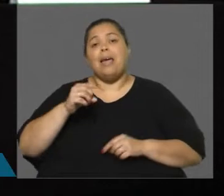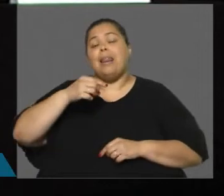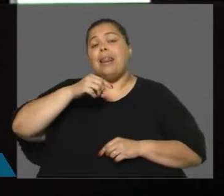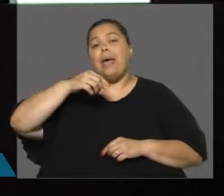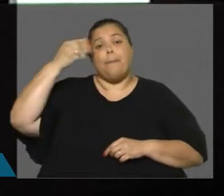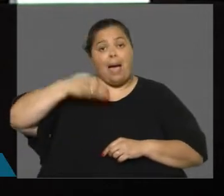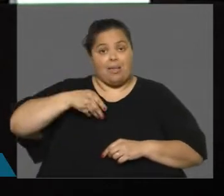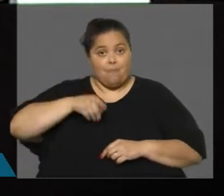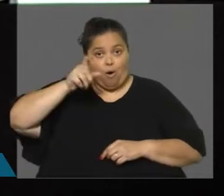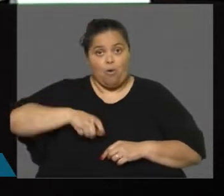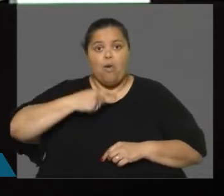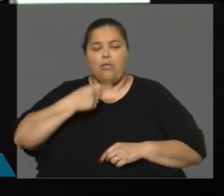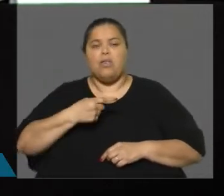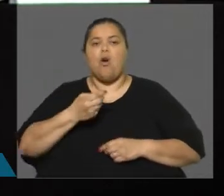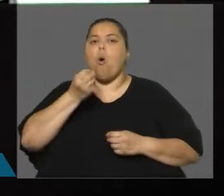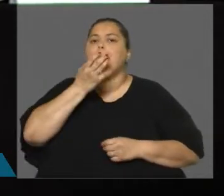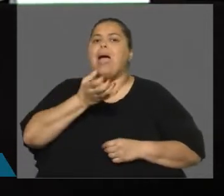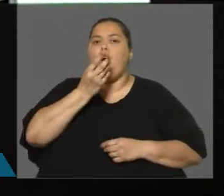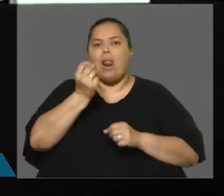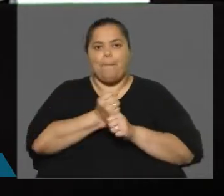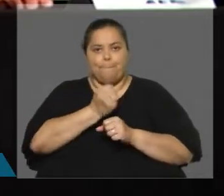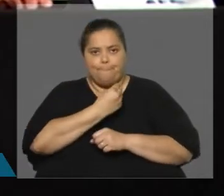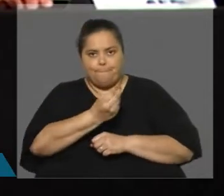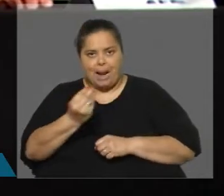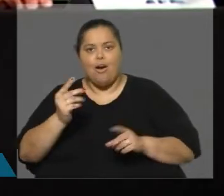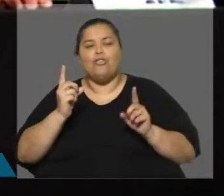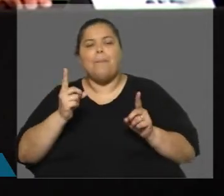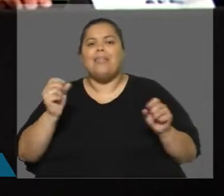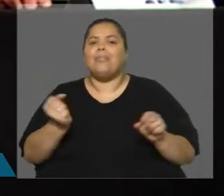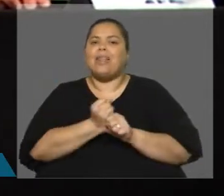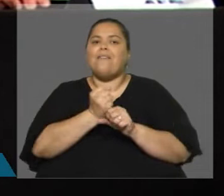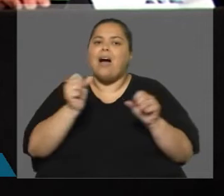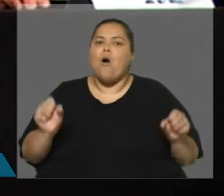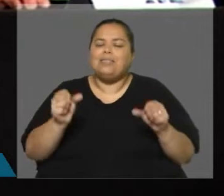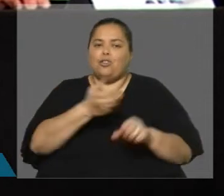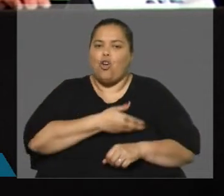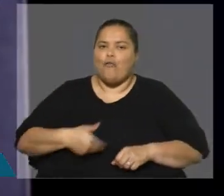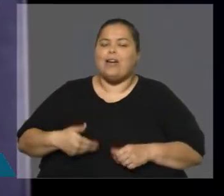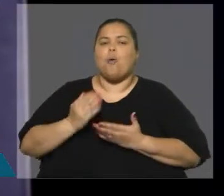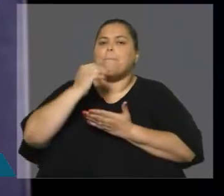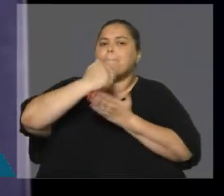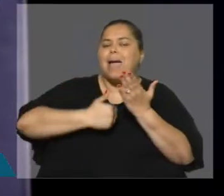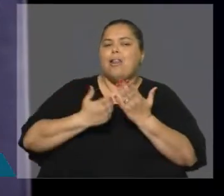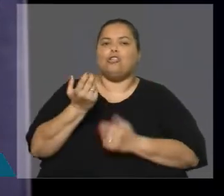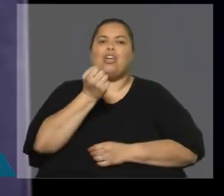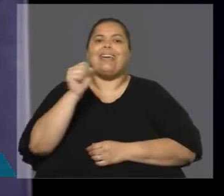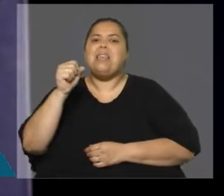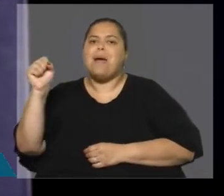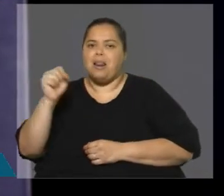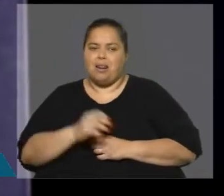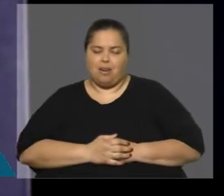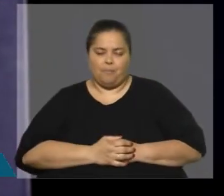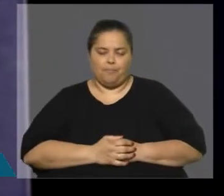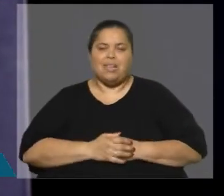índices de empleo y también destacó el trabajo que está llevando a cabo el gobierno para reducir los índices de criminalidad. Prometimos dar batalla